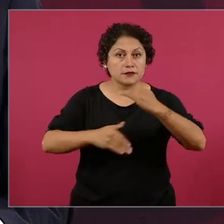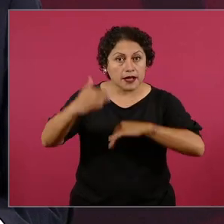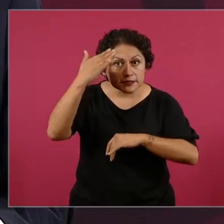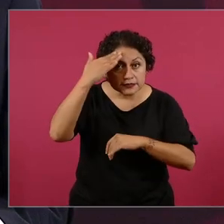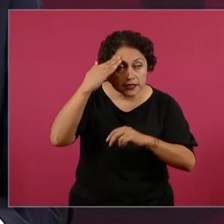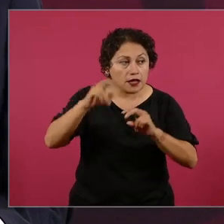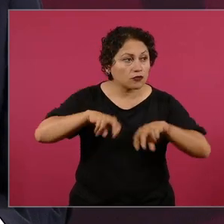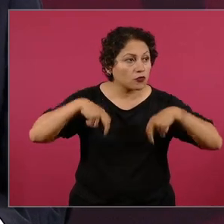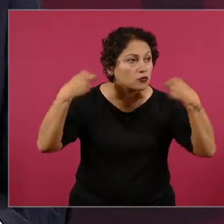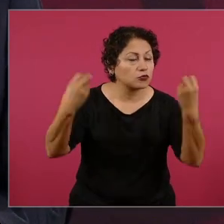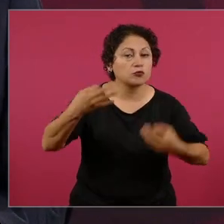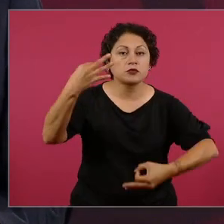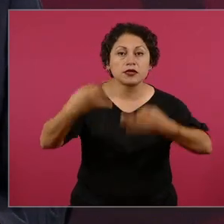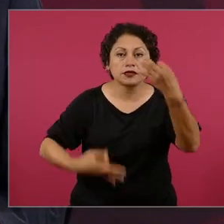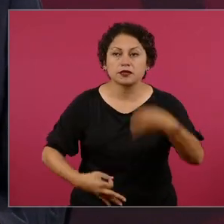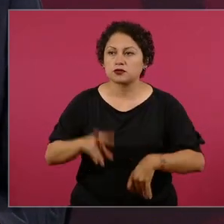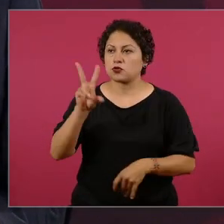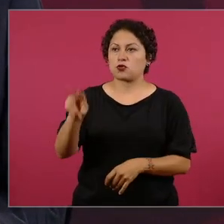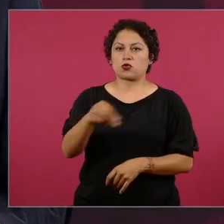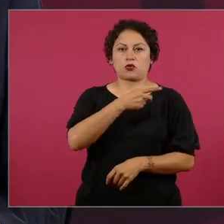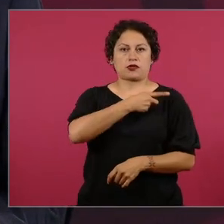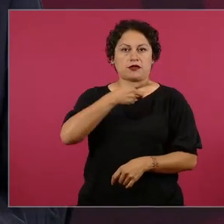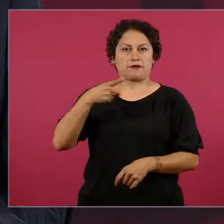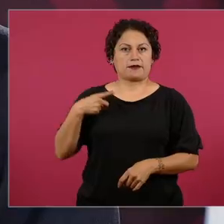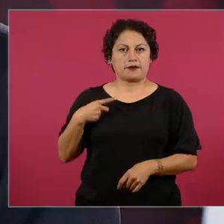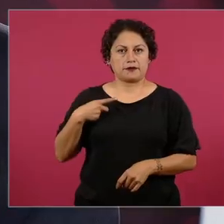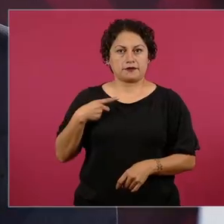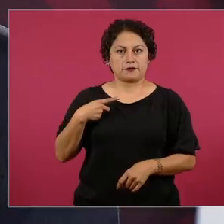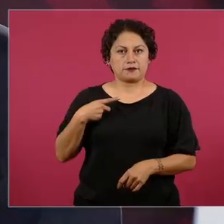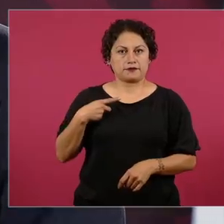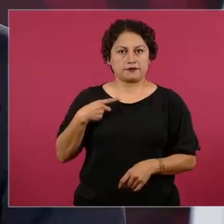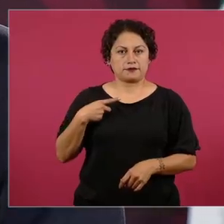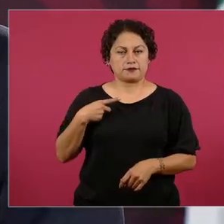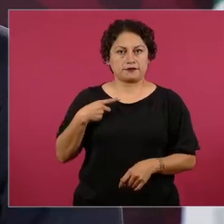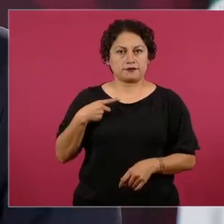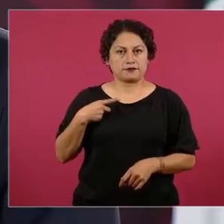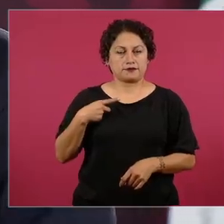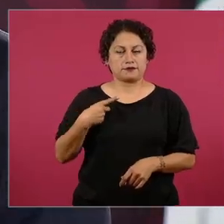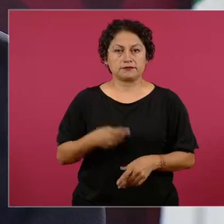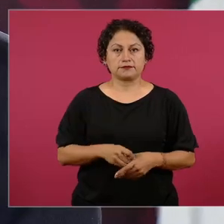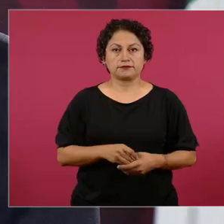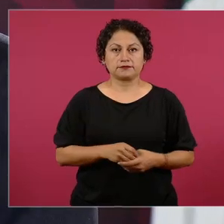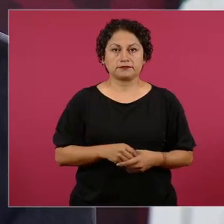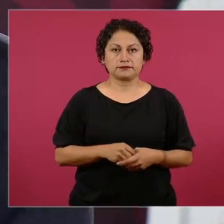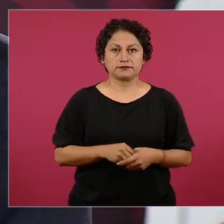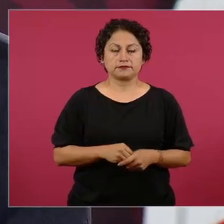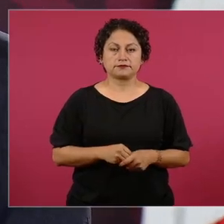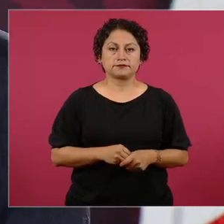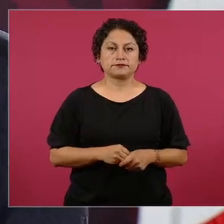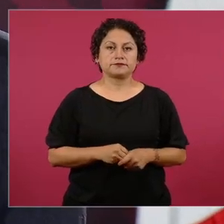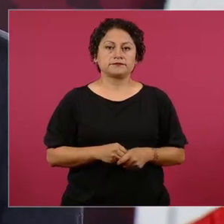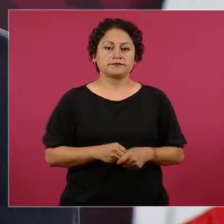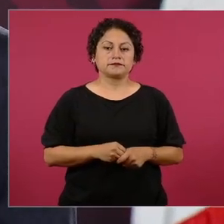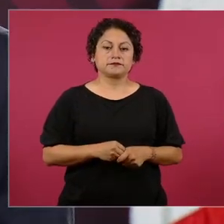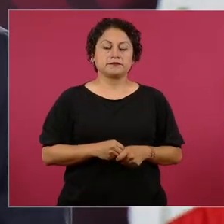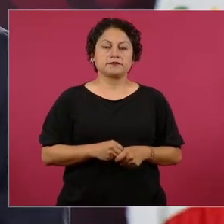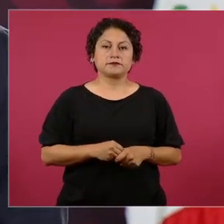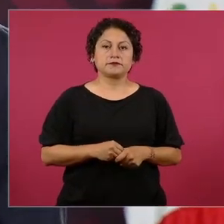porque eso como llegaron a decirlo